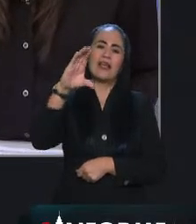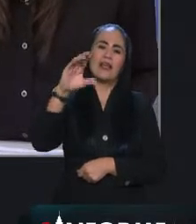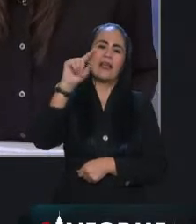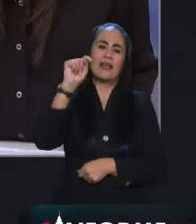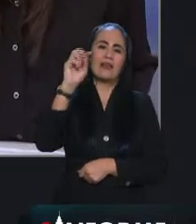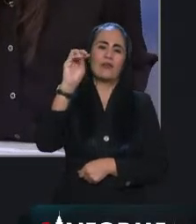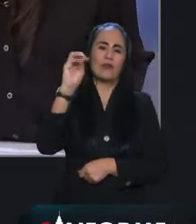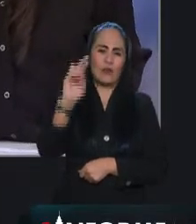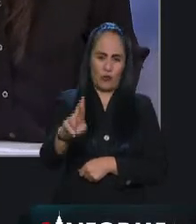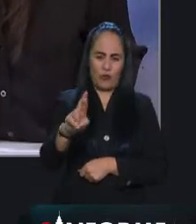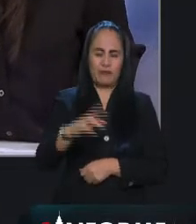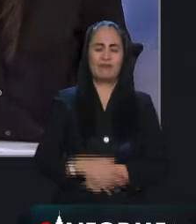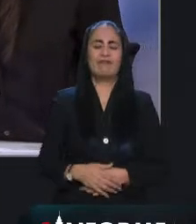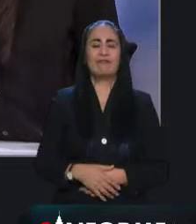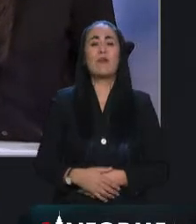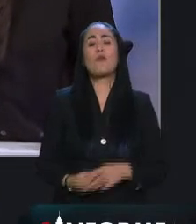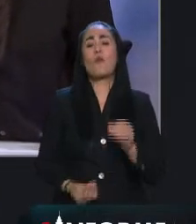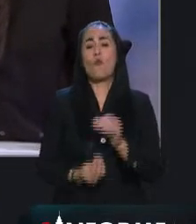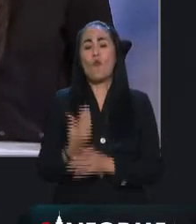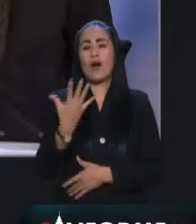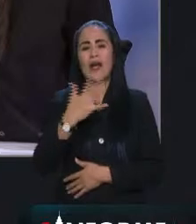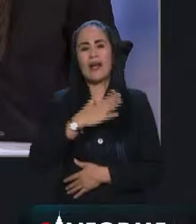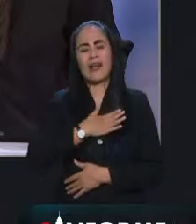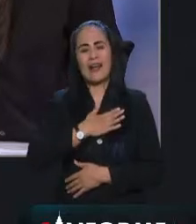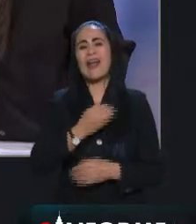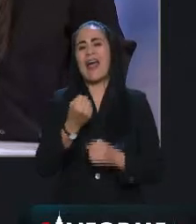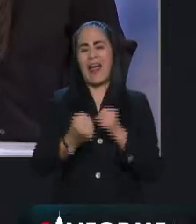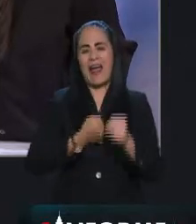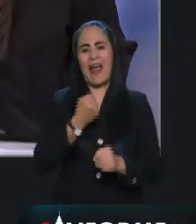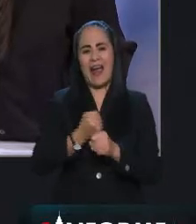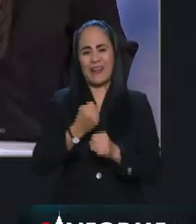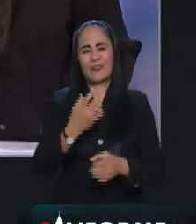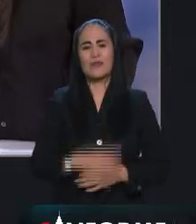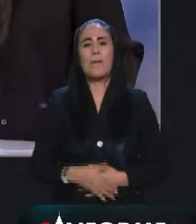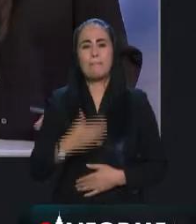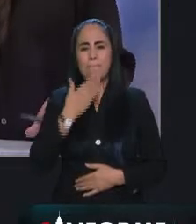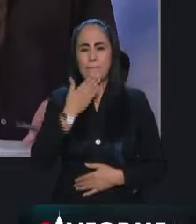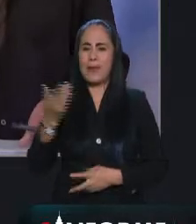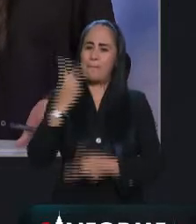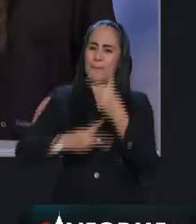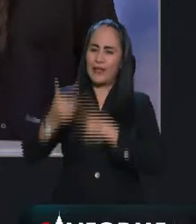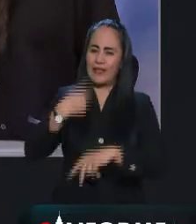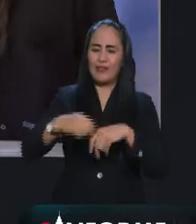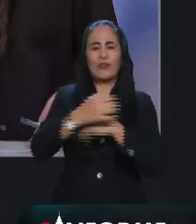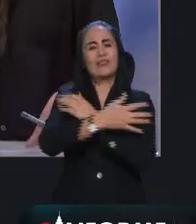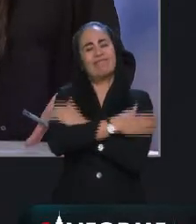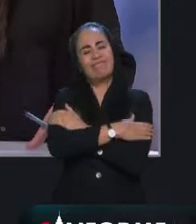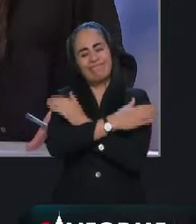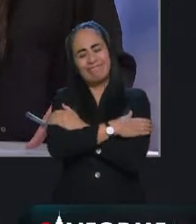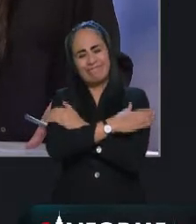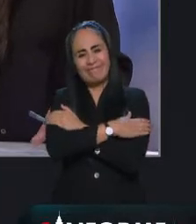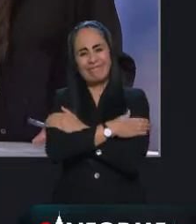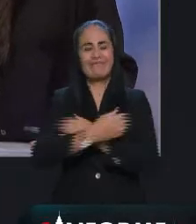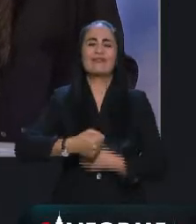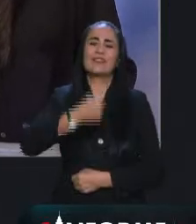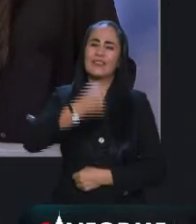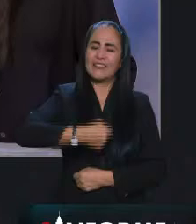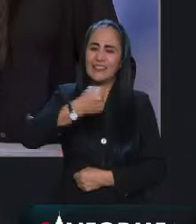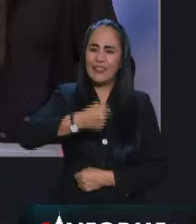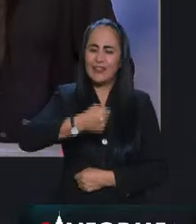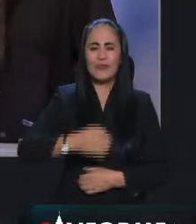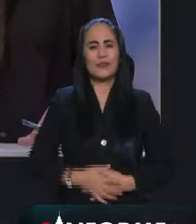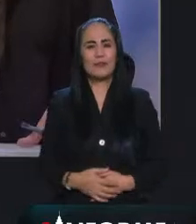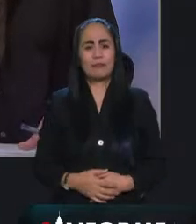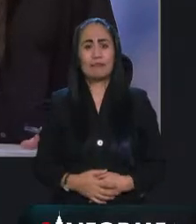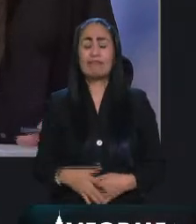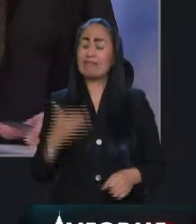Doctor, bienvenido. ¿Cómo están? ¿Cómo Buenas noches, un saludo a todos. Abrazo, doctor. Abrazo, doctor. Bueno, pues, ha sido